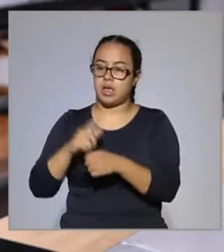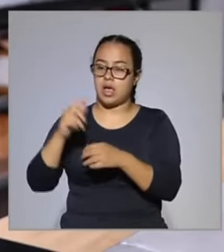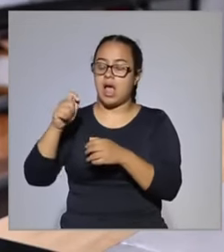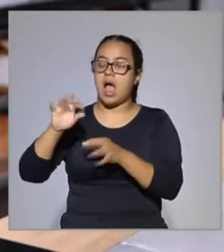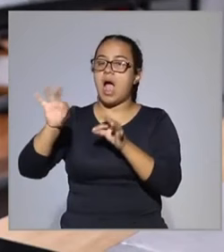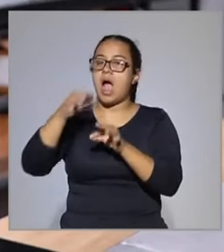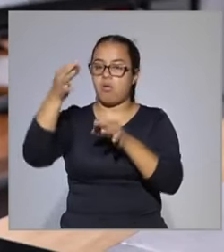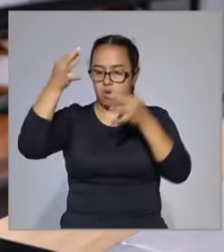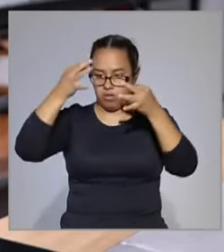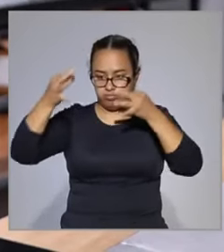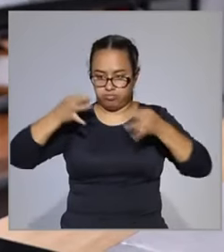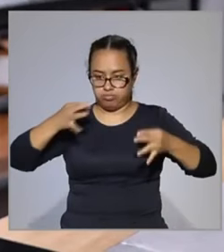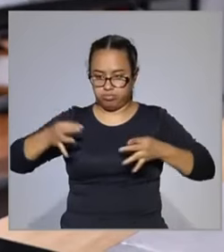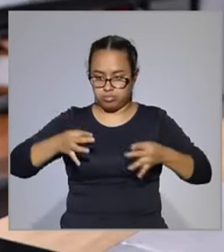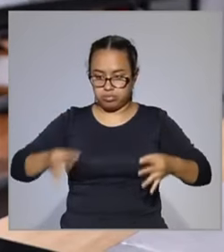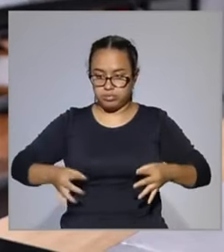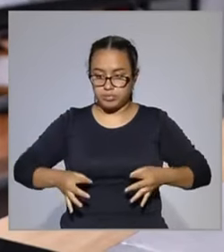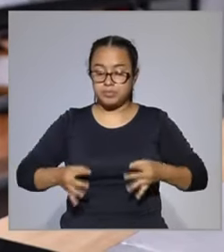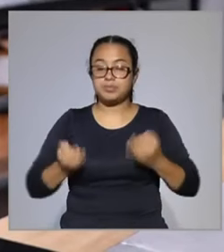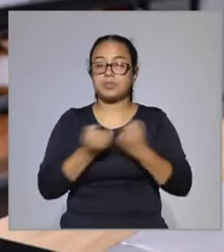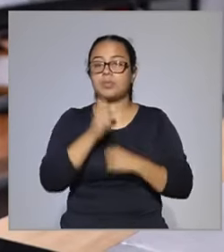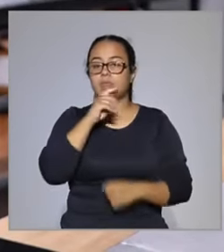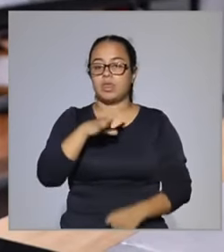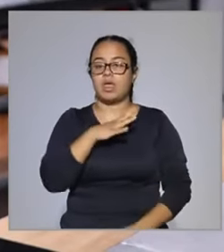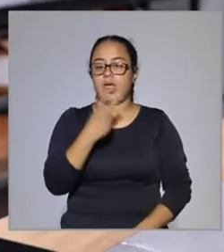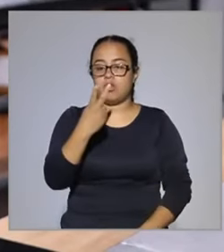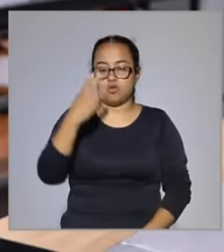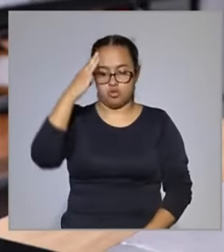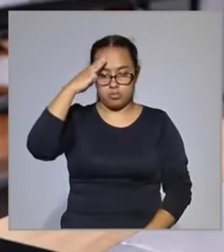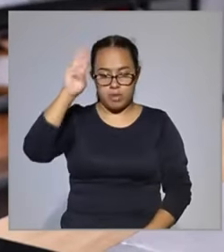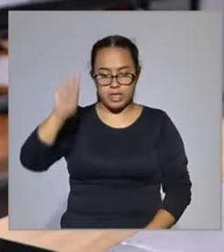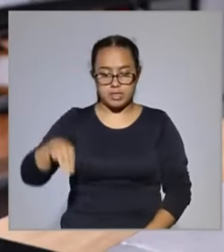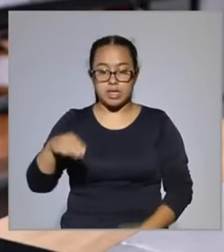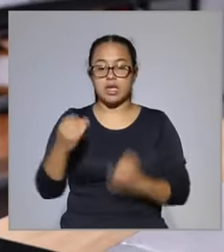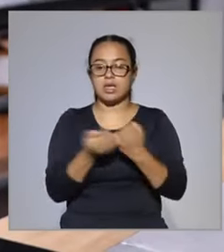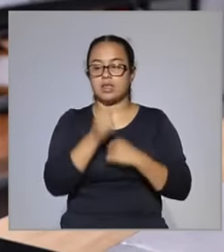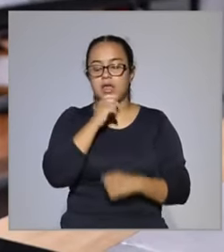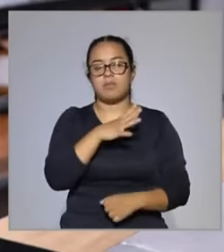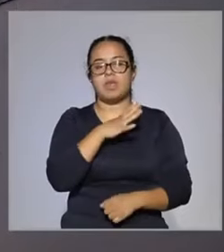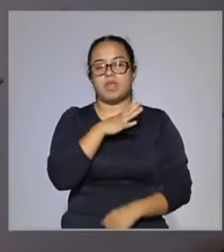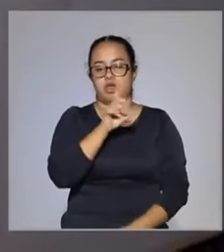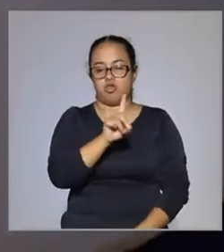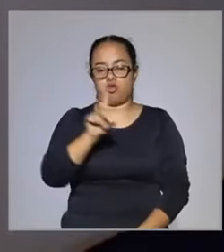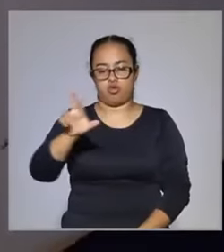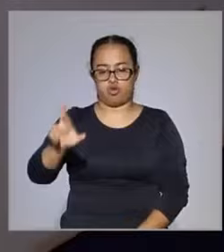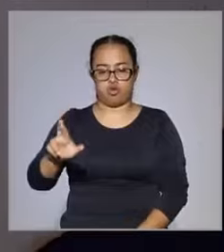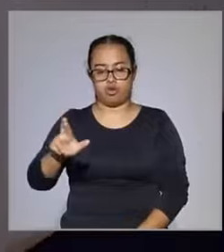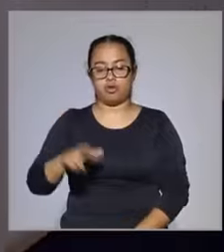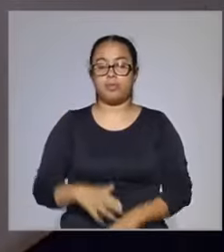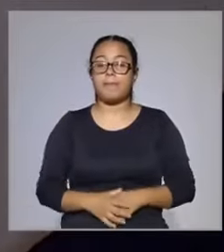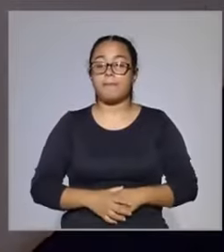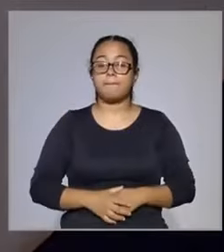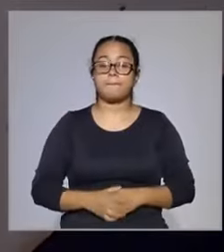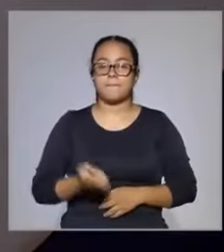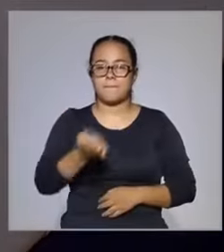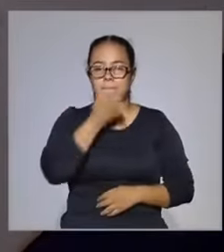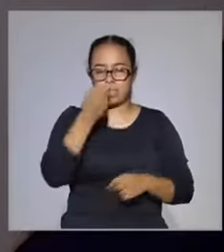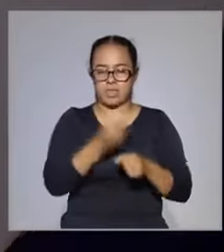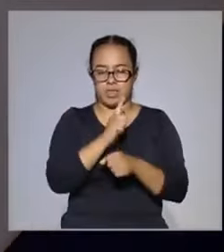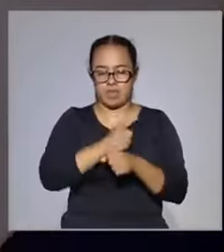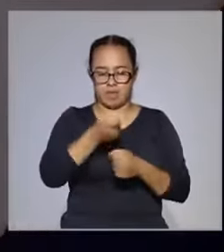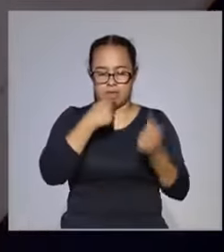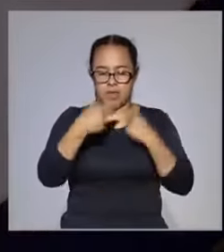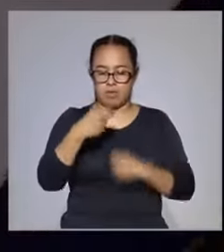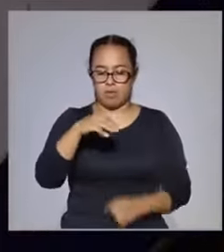humana. Contamos también con dos maestrías y contamos con un doctorado. La carrera en la Escuela Nacional de Medicina y